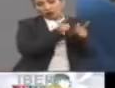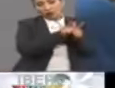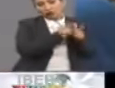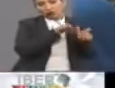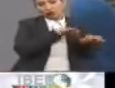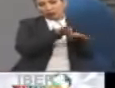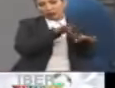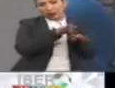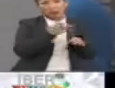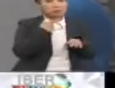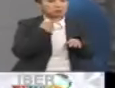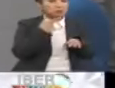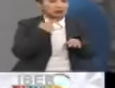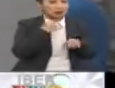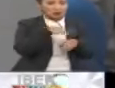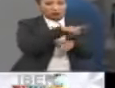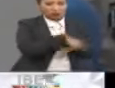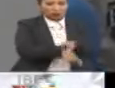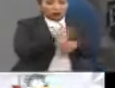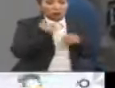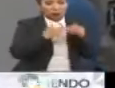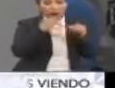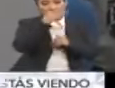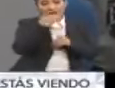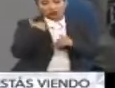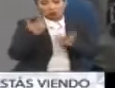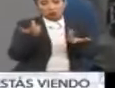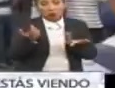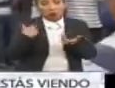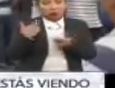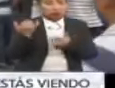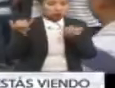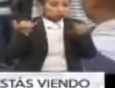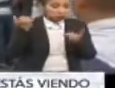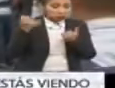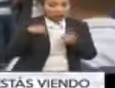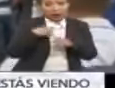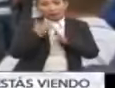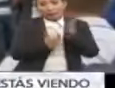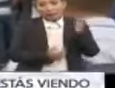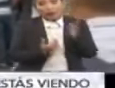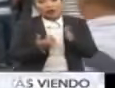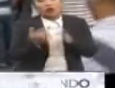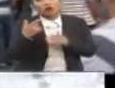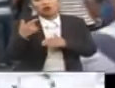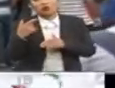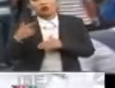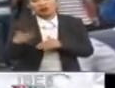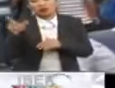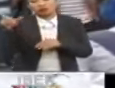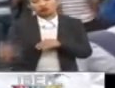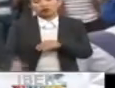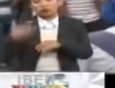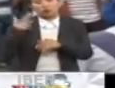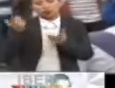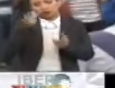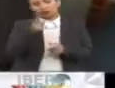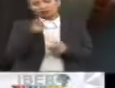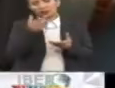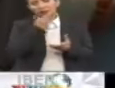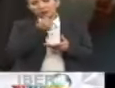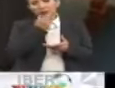Trabajadores, que sí que tiene que remontar, va a estar mucho menos ideologizada, yo diría, y mucho menos centrada en la figura muy controvertida